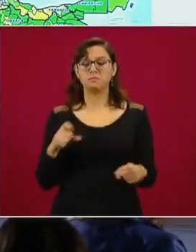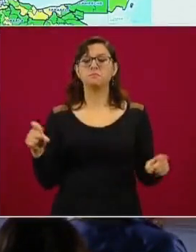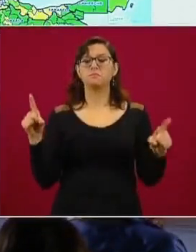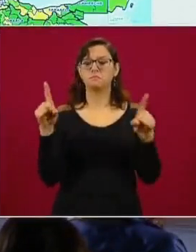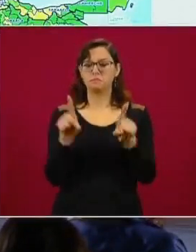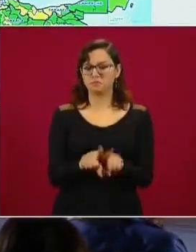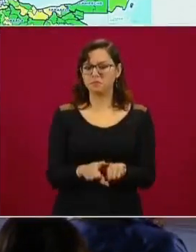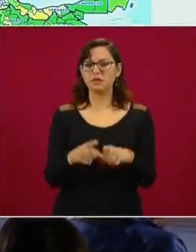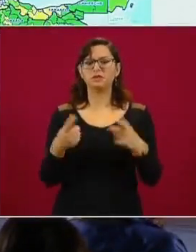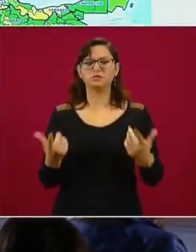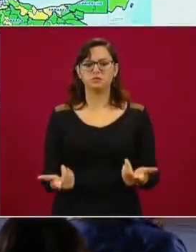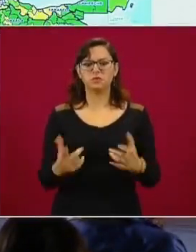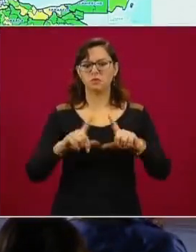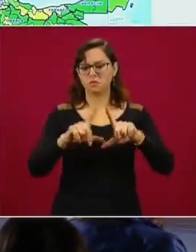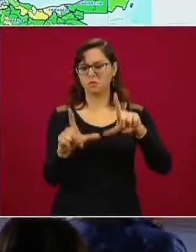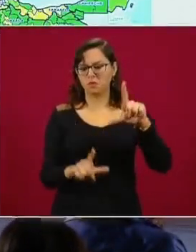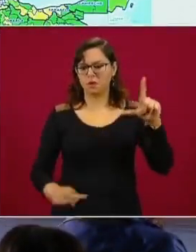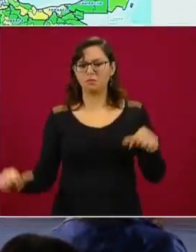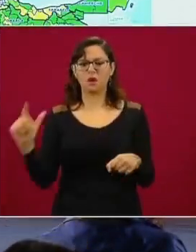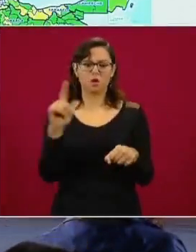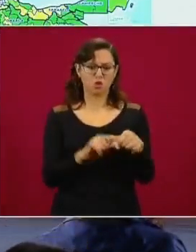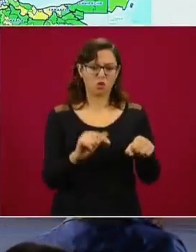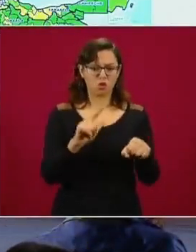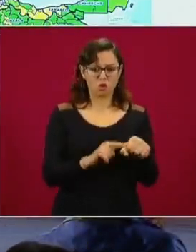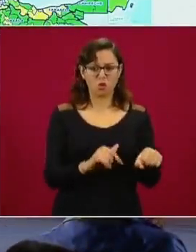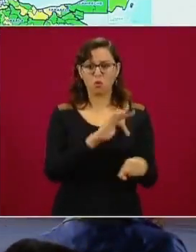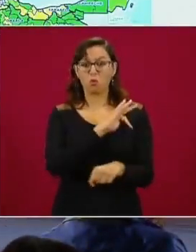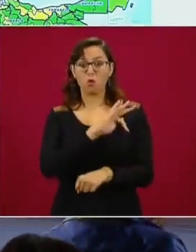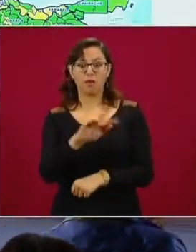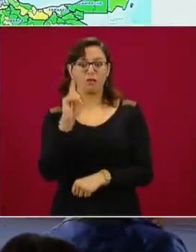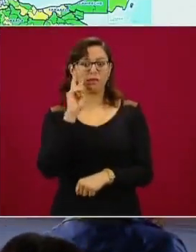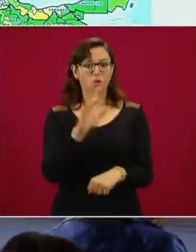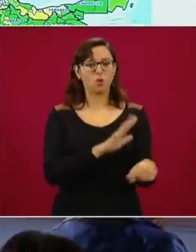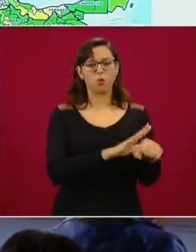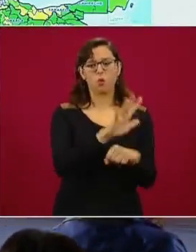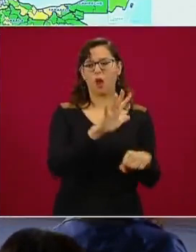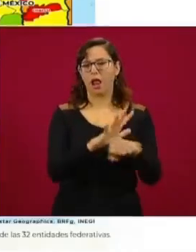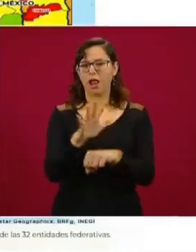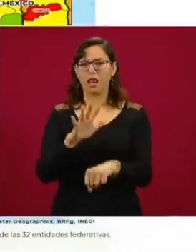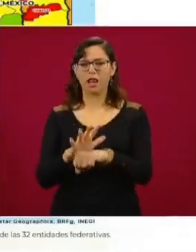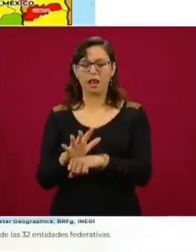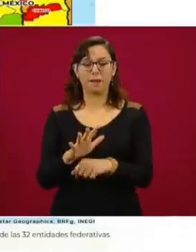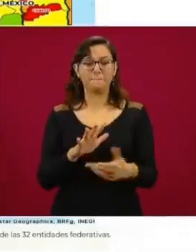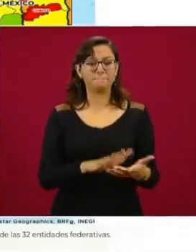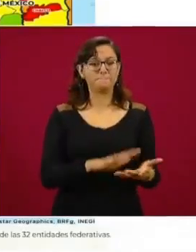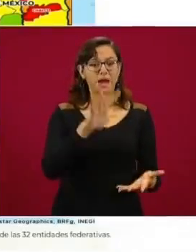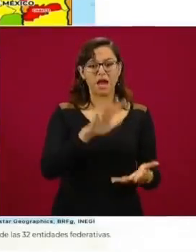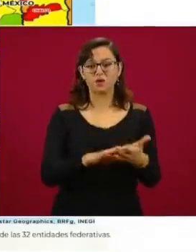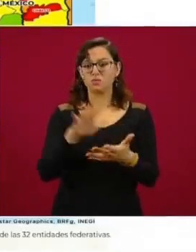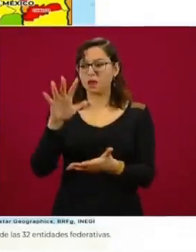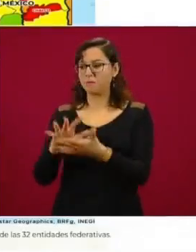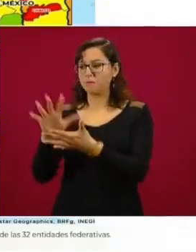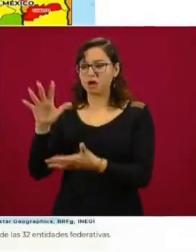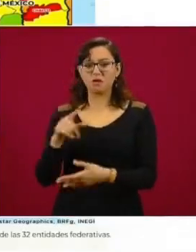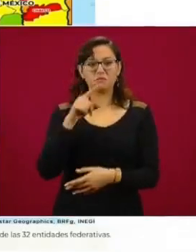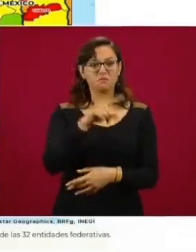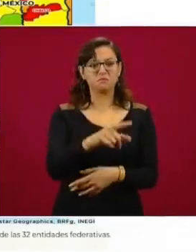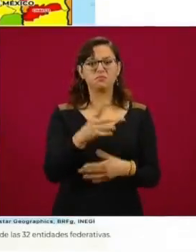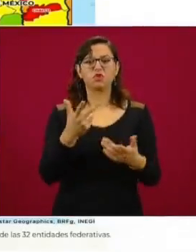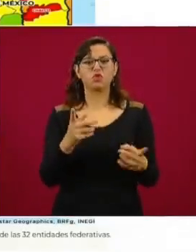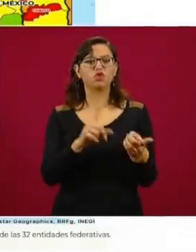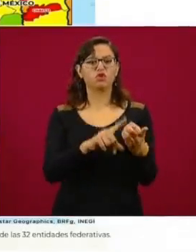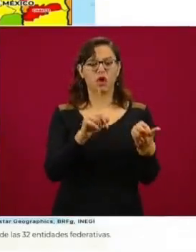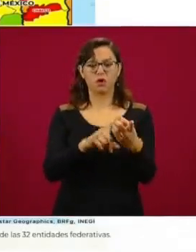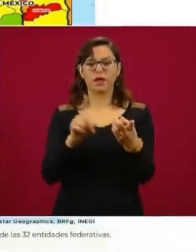para señalarles a ustedes que está altamente concentrada la incidencia criminal de este